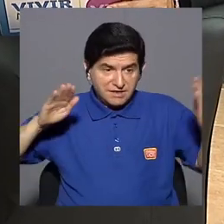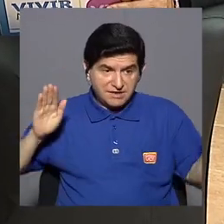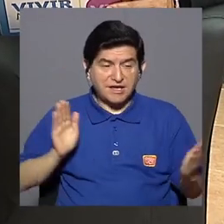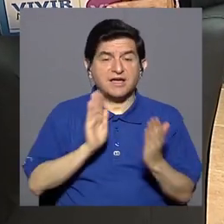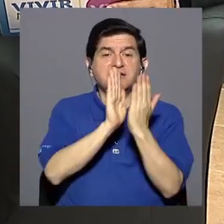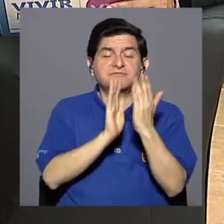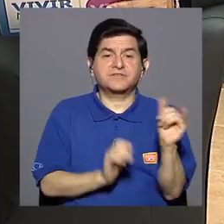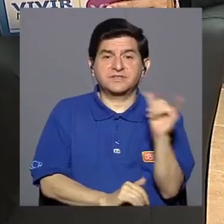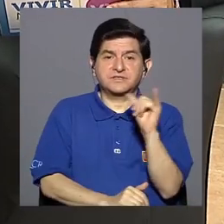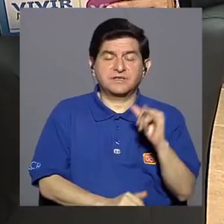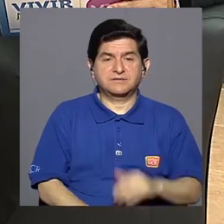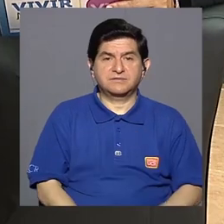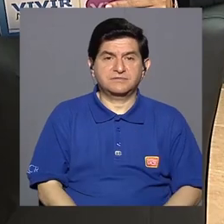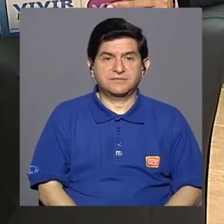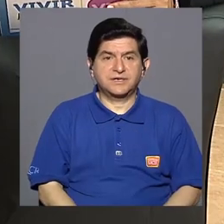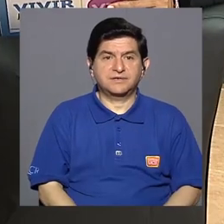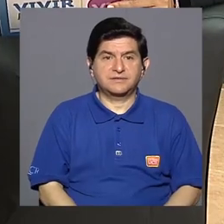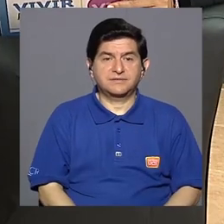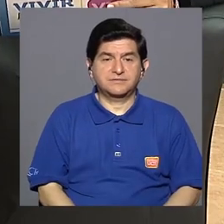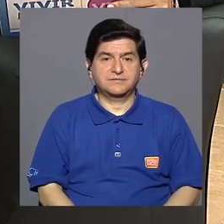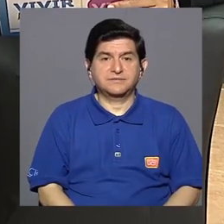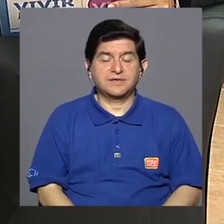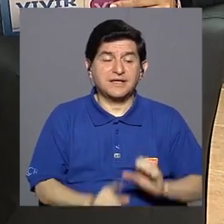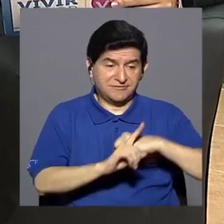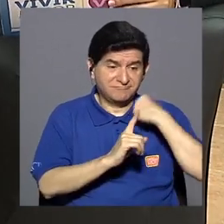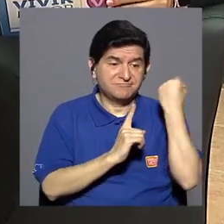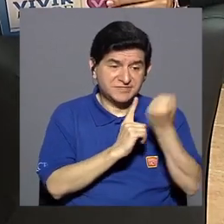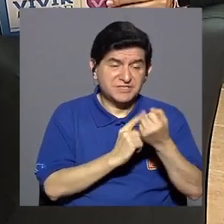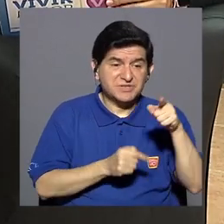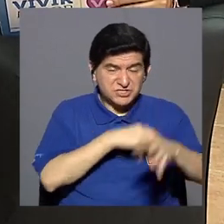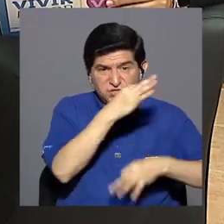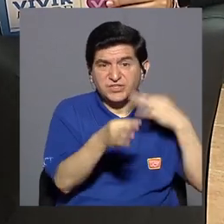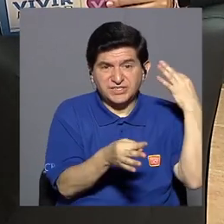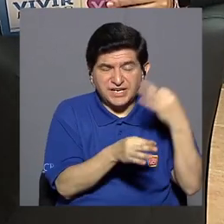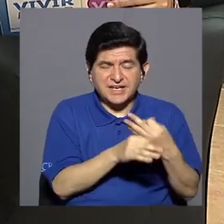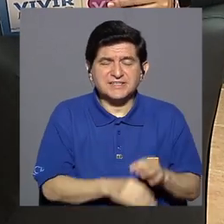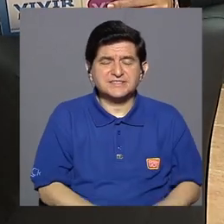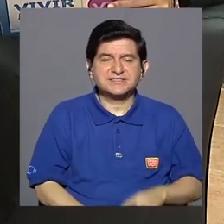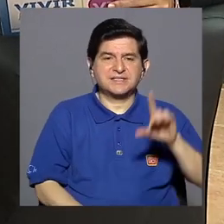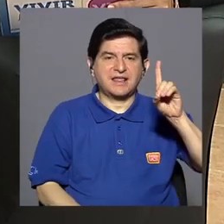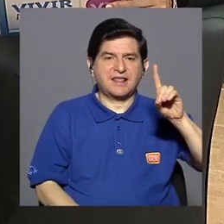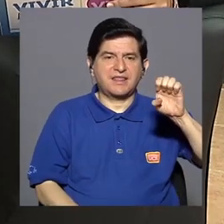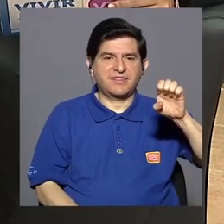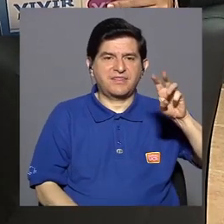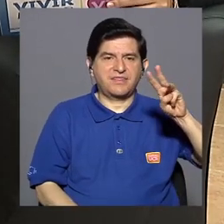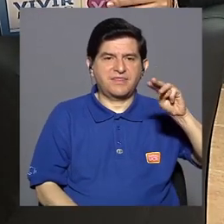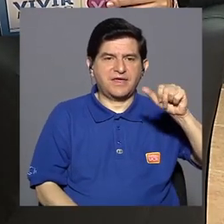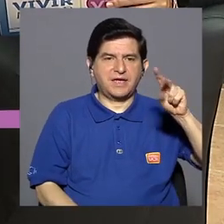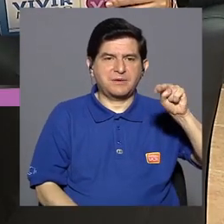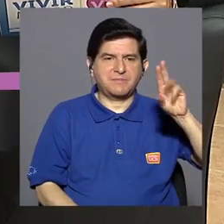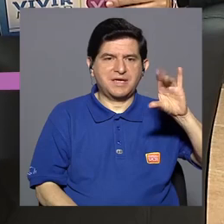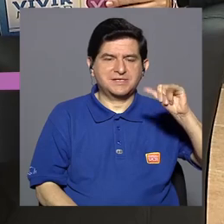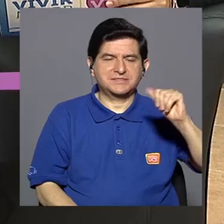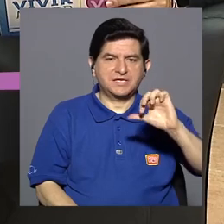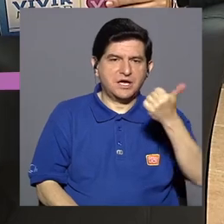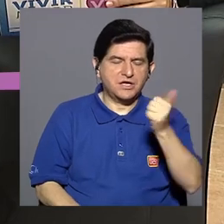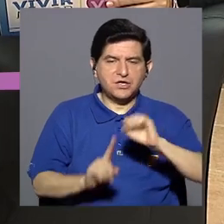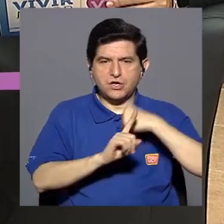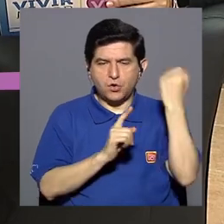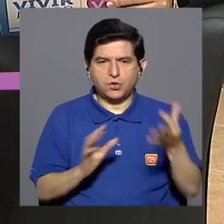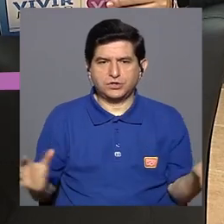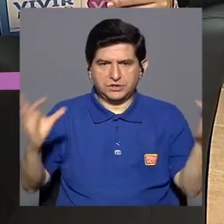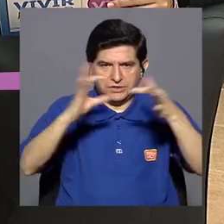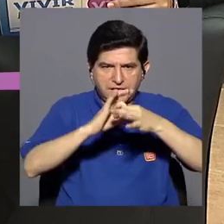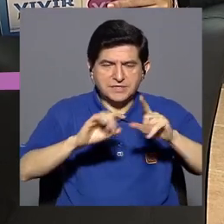enfrentar mucho con estas situaciones, ¿verdad? Demencia y otras situaciones asociadas.